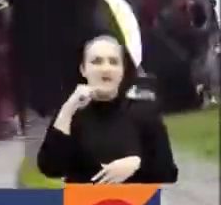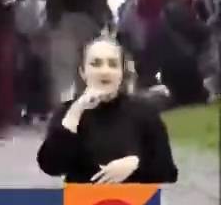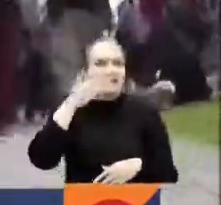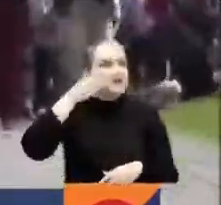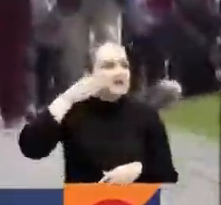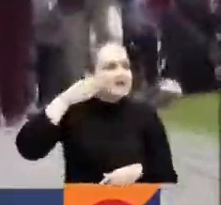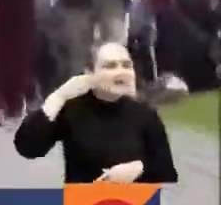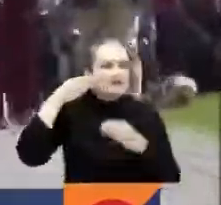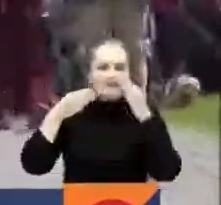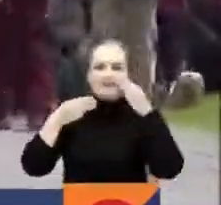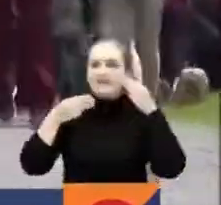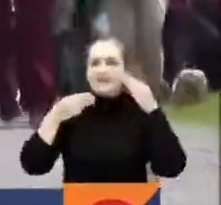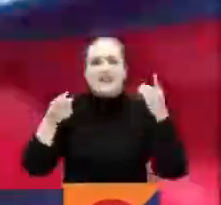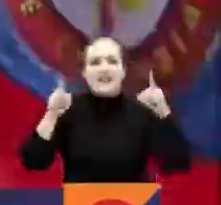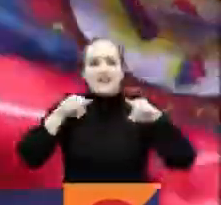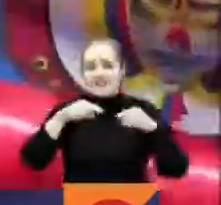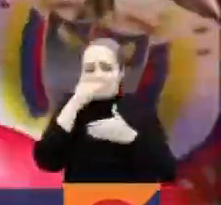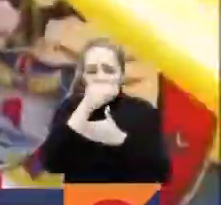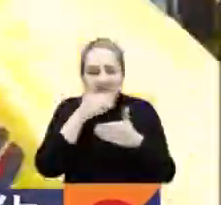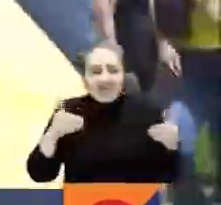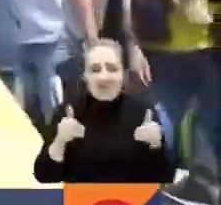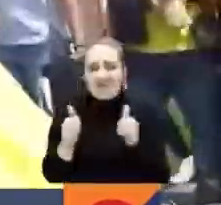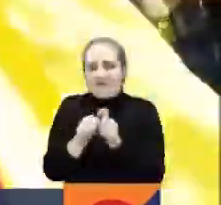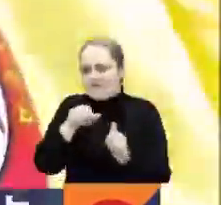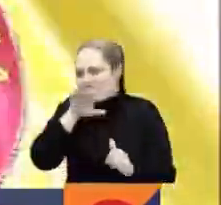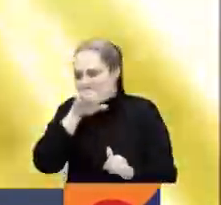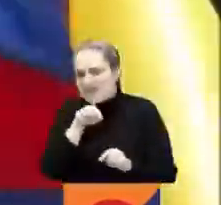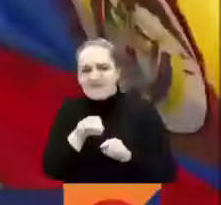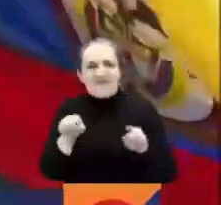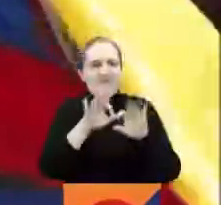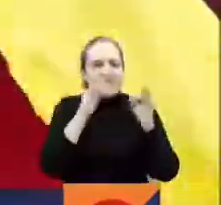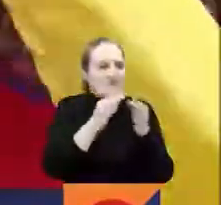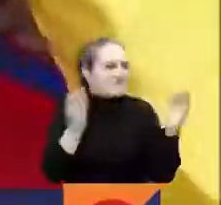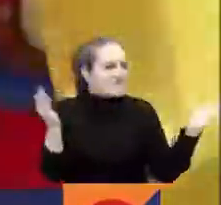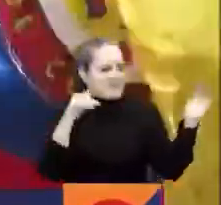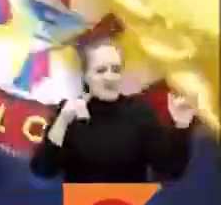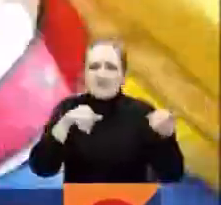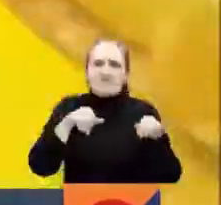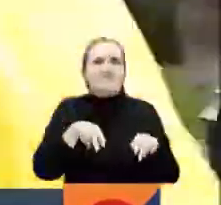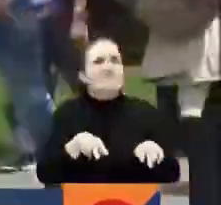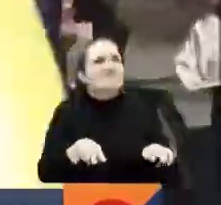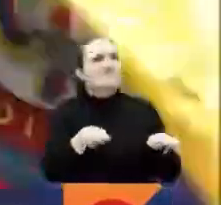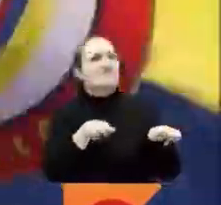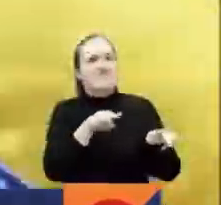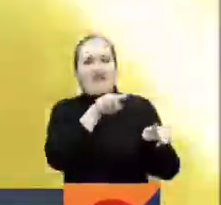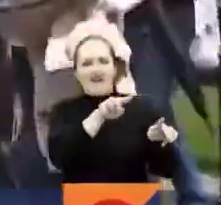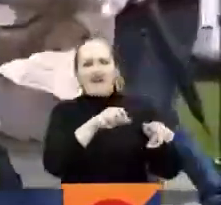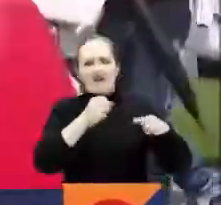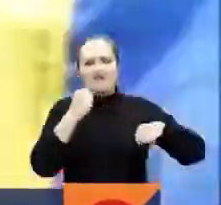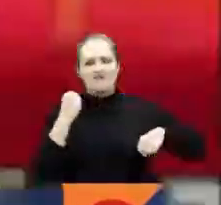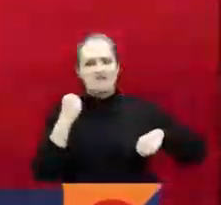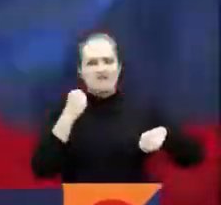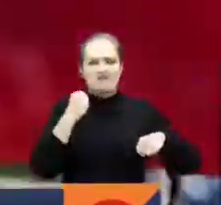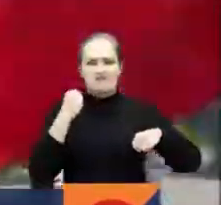asistido aquí a este punto de la ciudad a ver a ese desfile militar de los hombres de la policía, del ejército y en general.